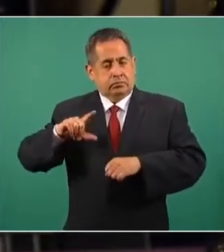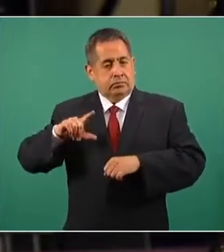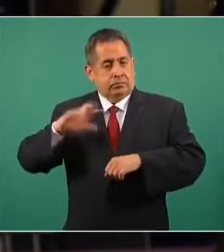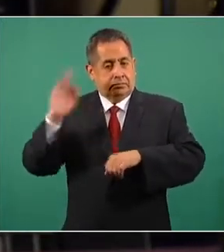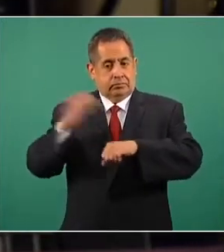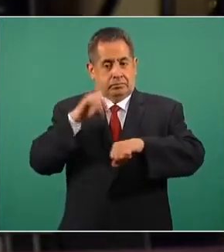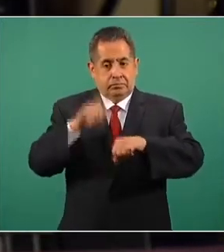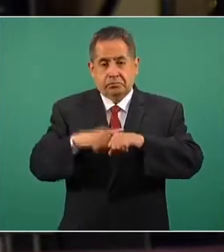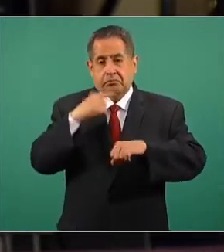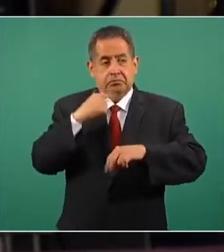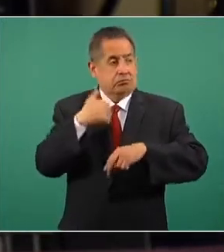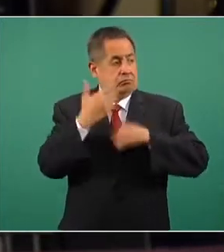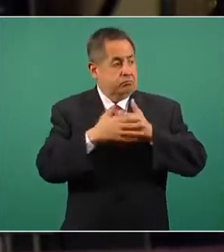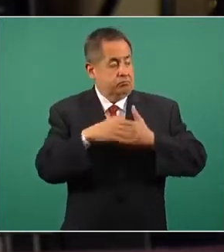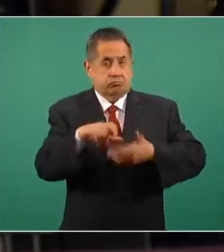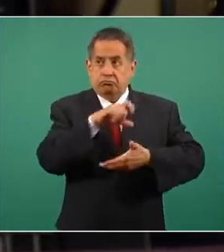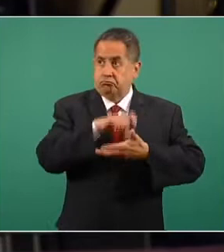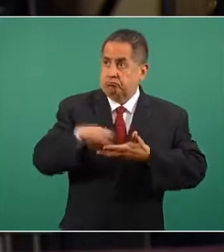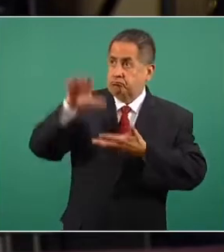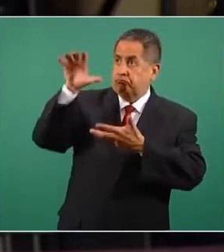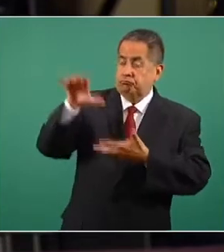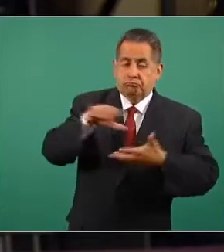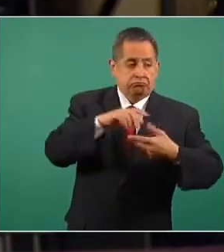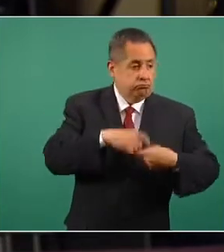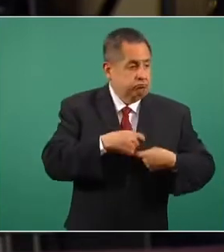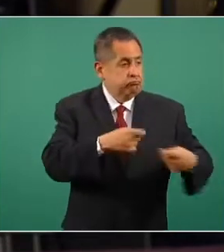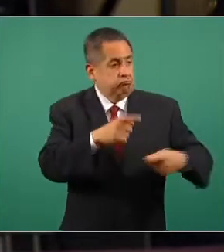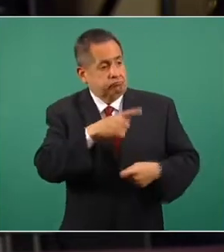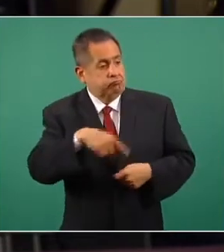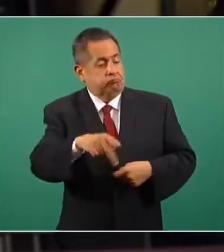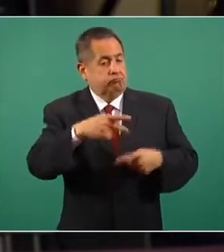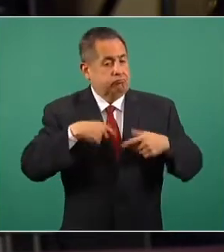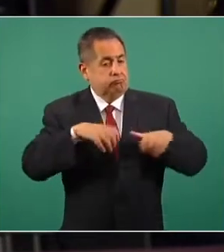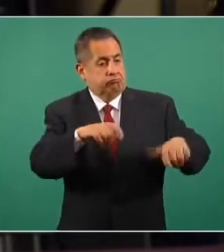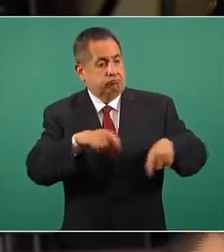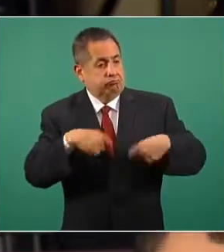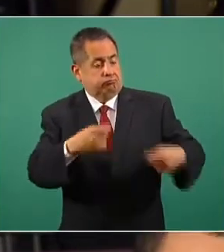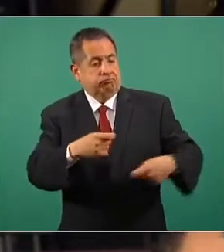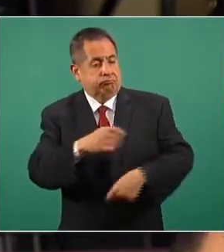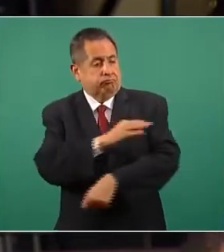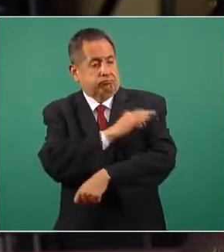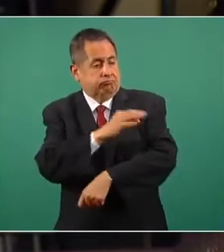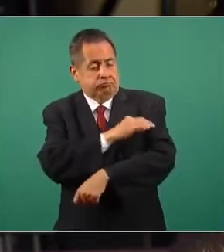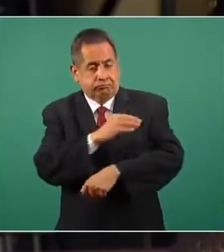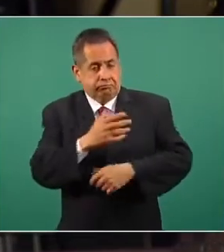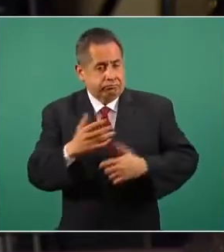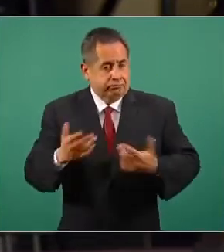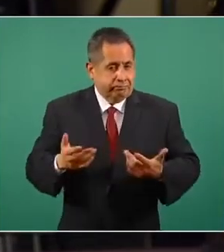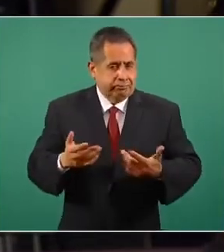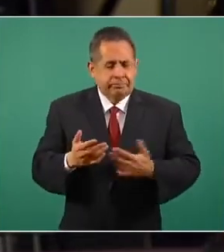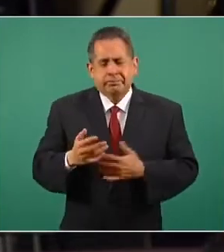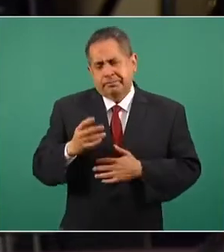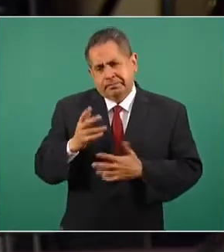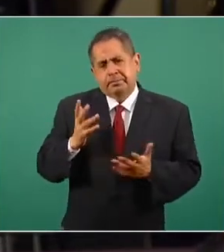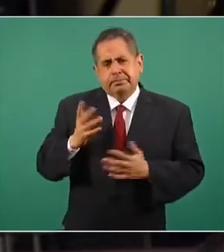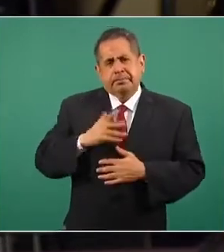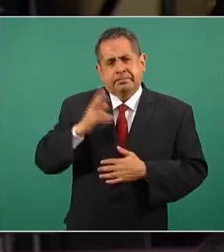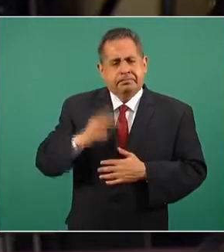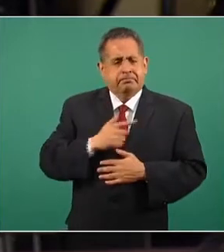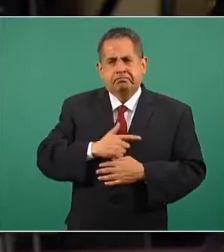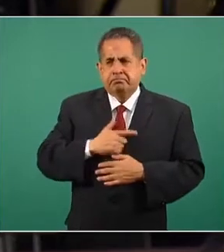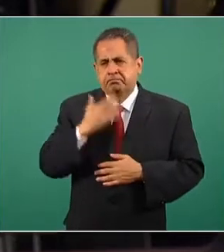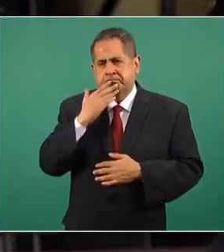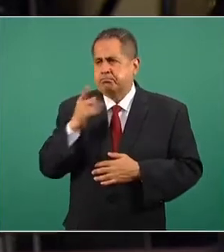dicen que van a comprar vacunas, les interesa la salud de sus gobernados, pues nos da gusto que hayan